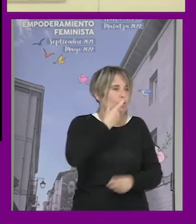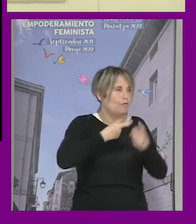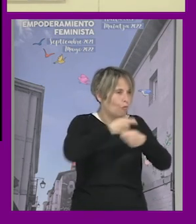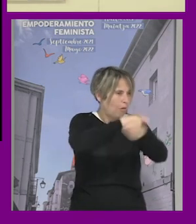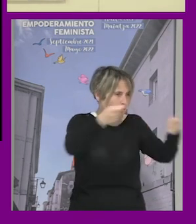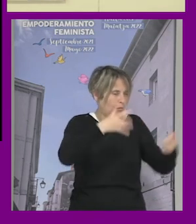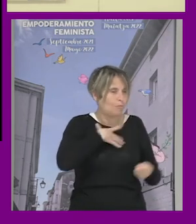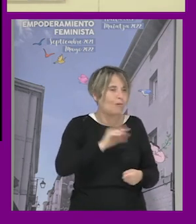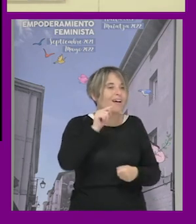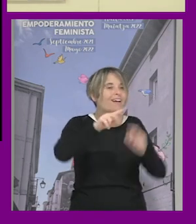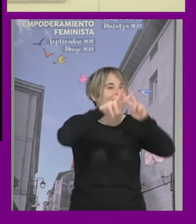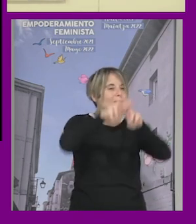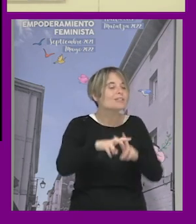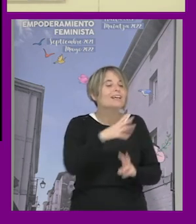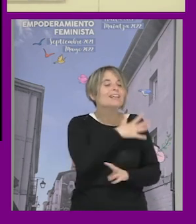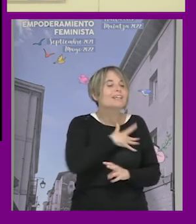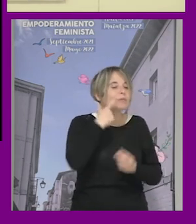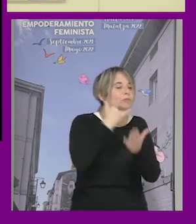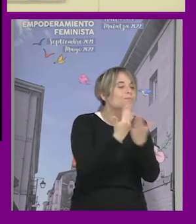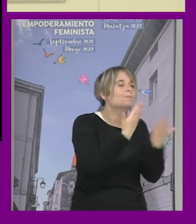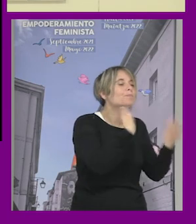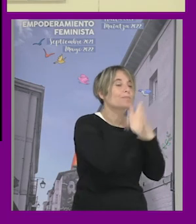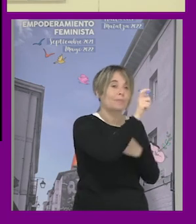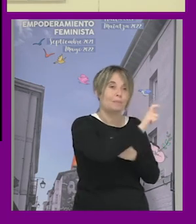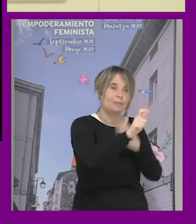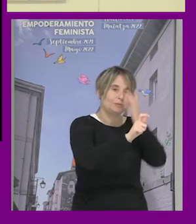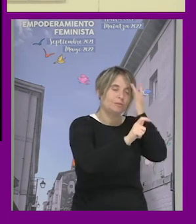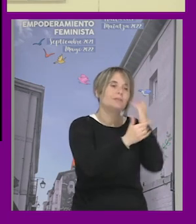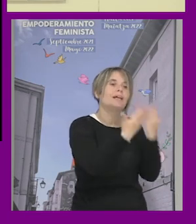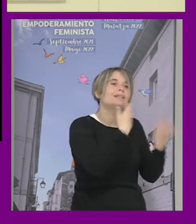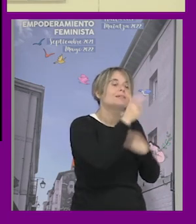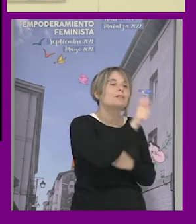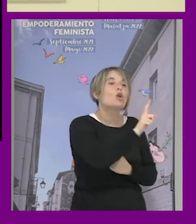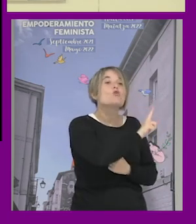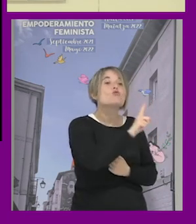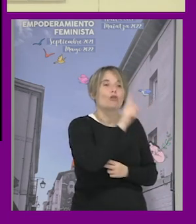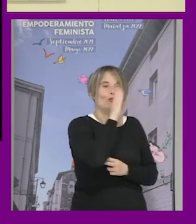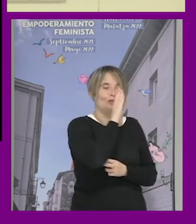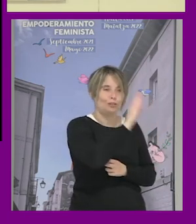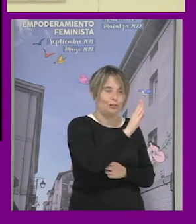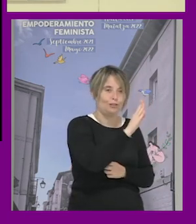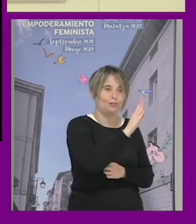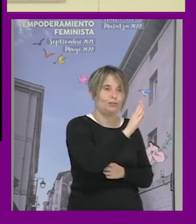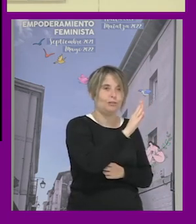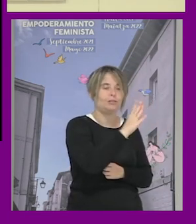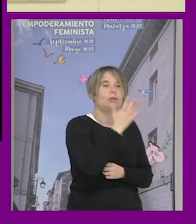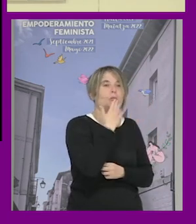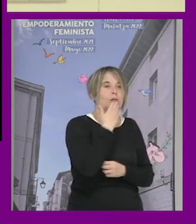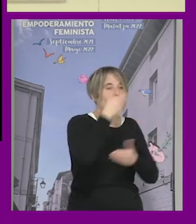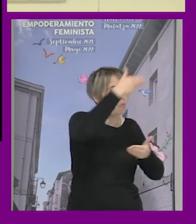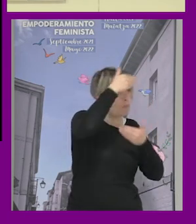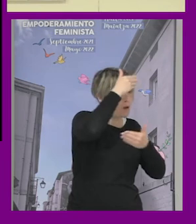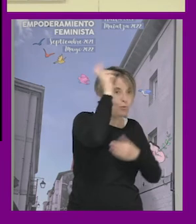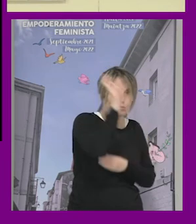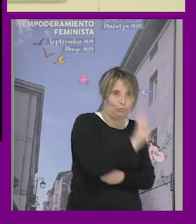en la que quisimos por un lado entrevistar a personas no heterosexuales provenientes en ese caso de Marruecos